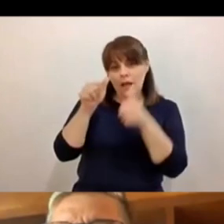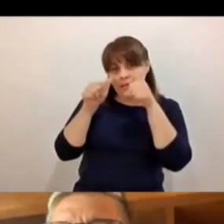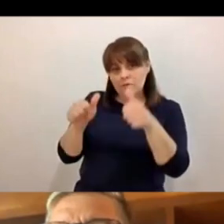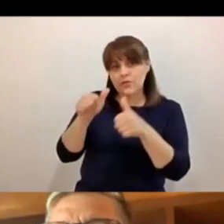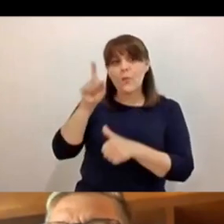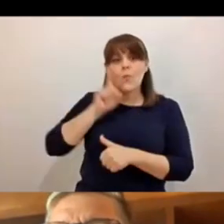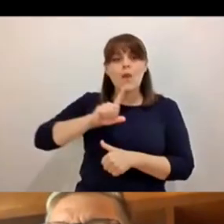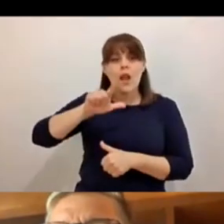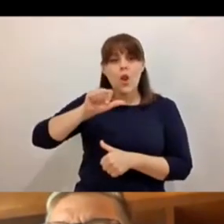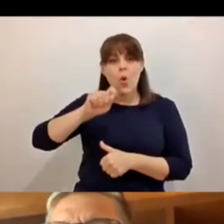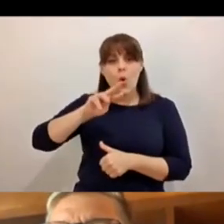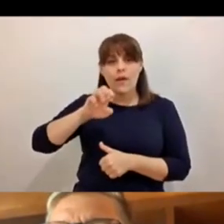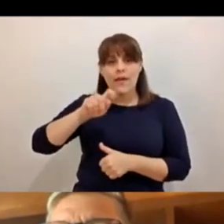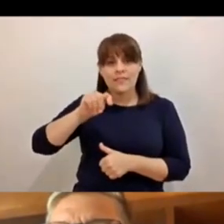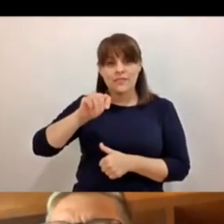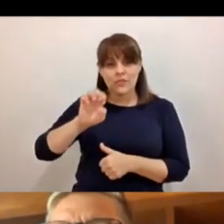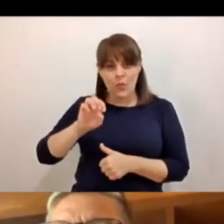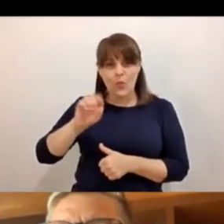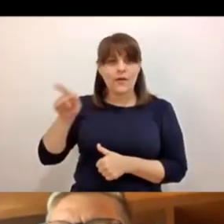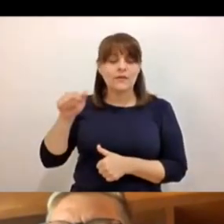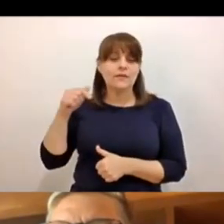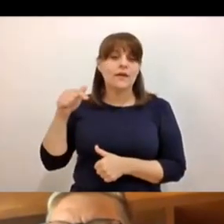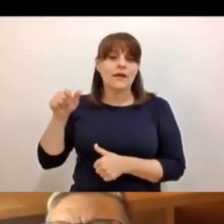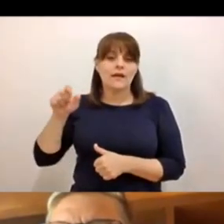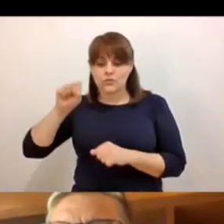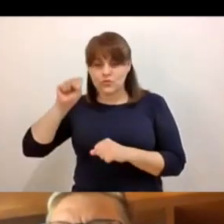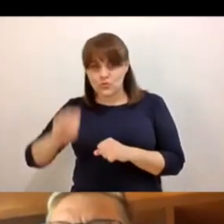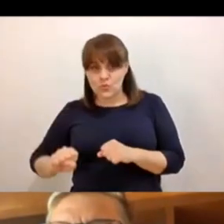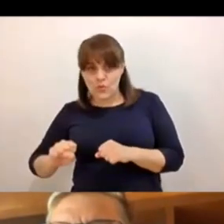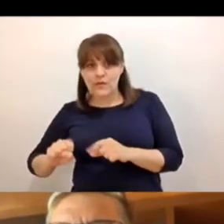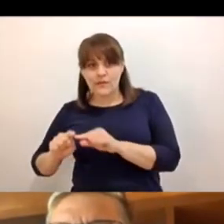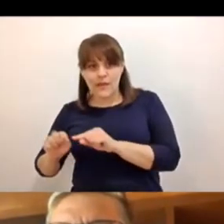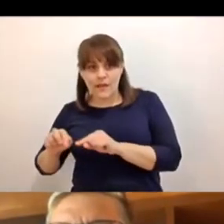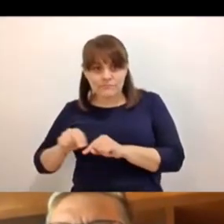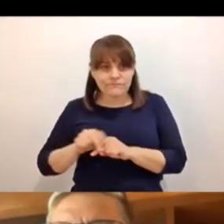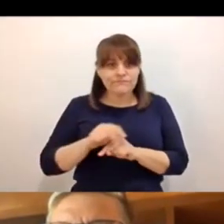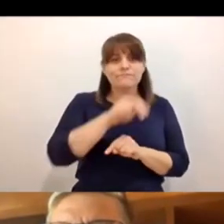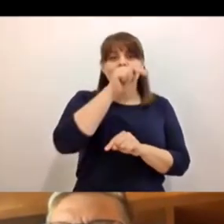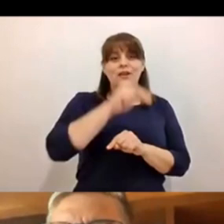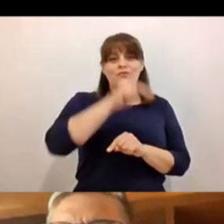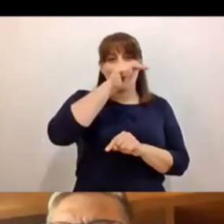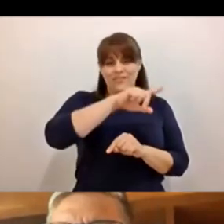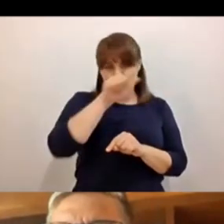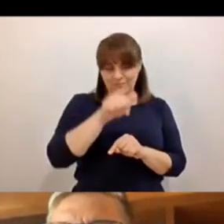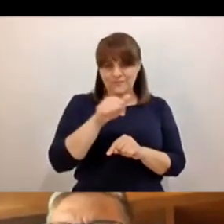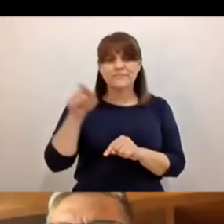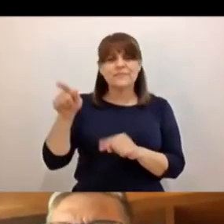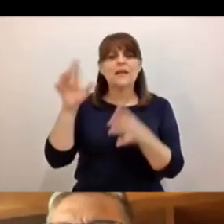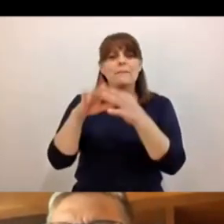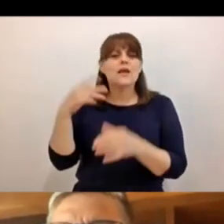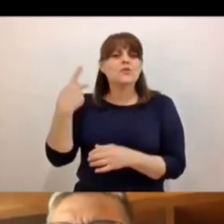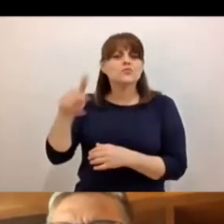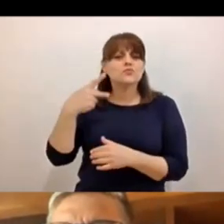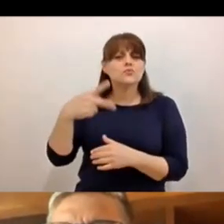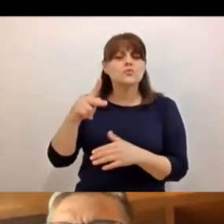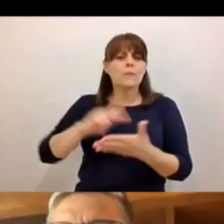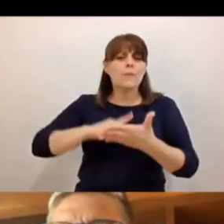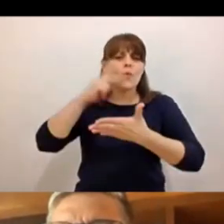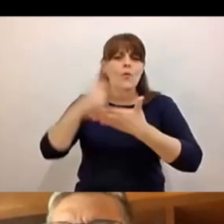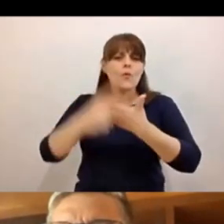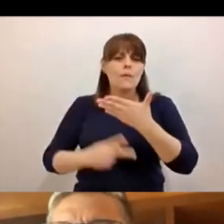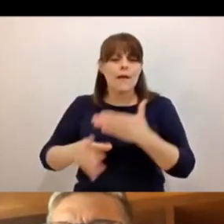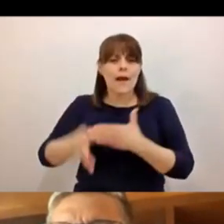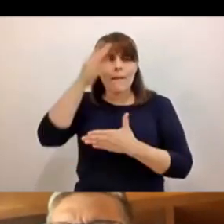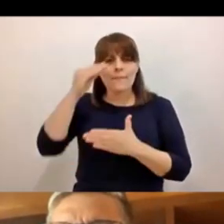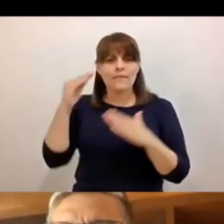del sur del país y movernos hacia el norte. Si nos puede compartir cómo fue justamente este programa de Aprender en Casa en el